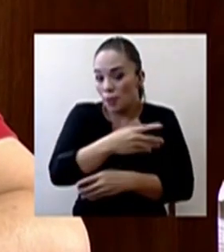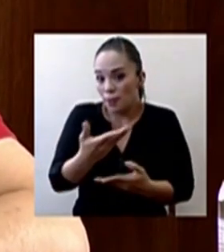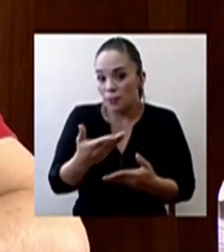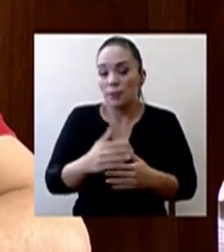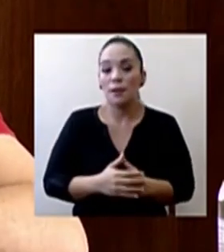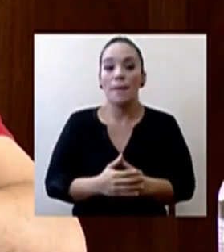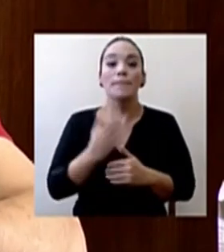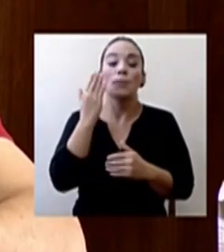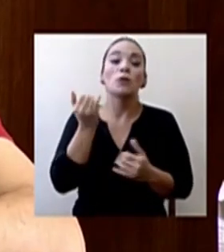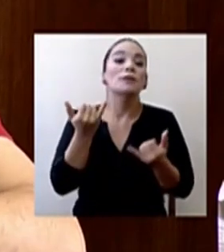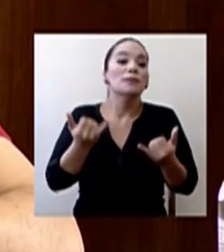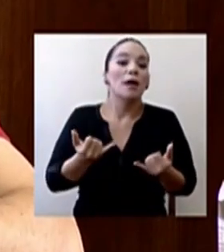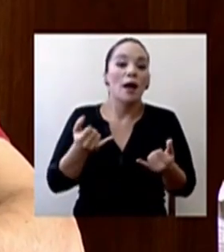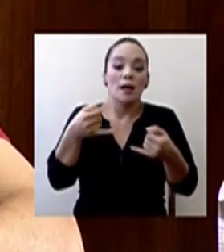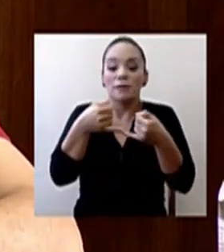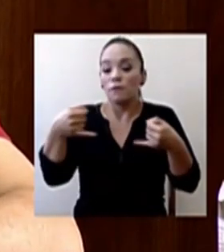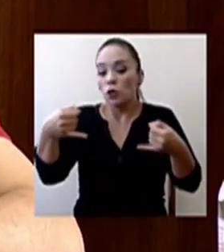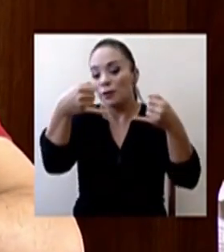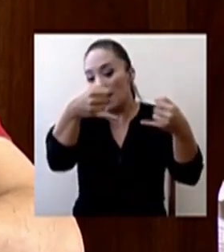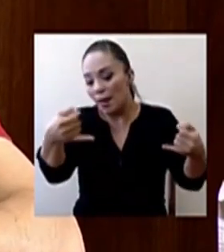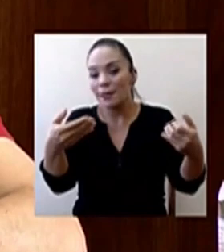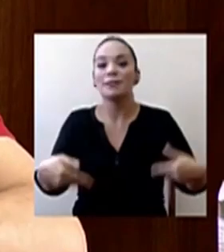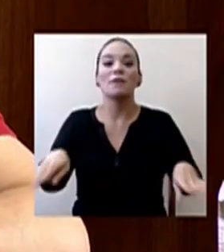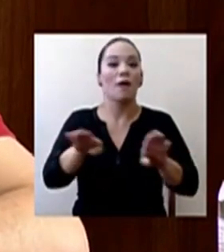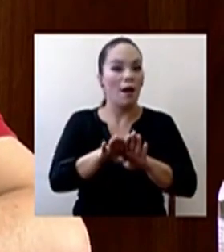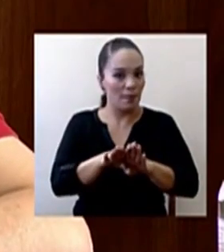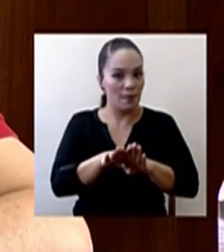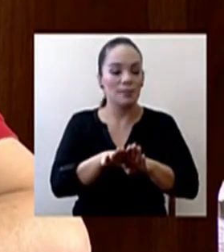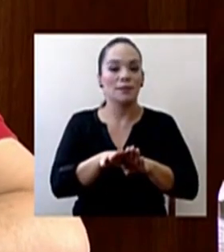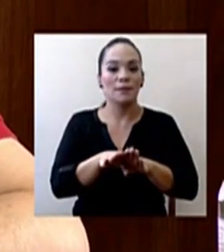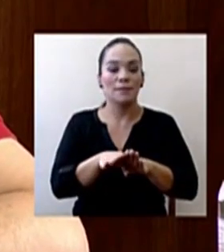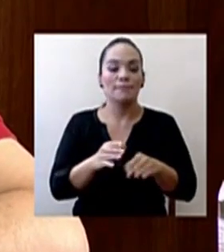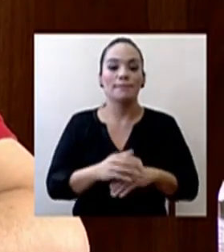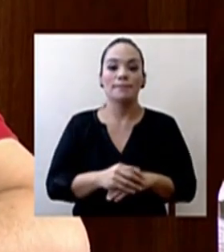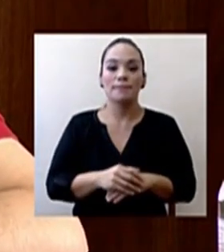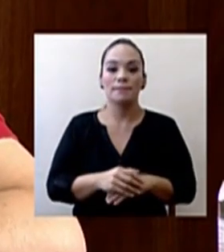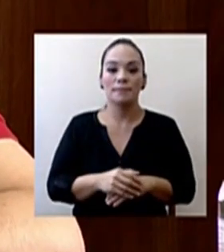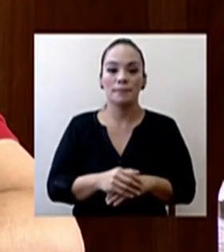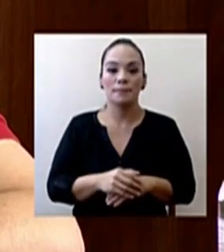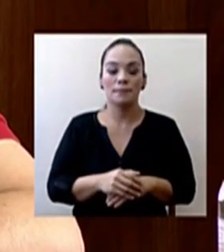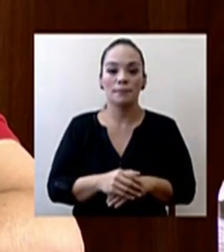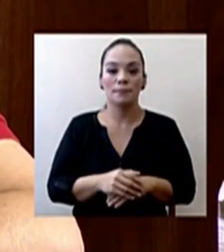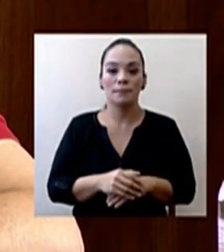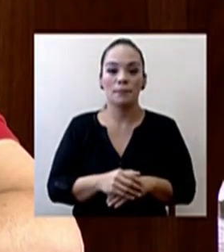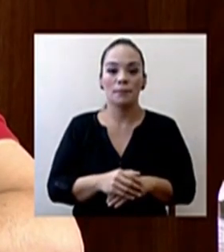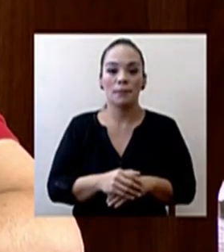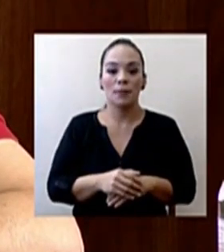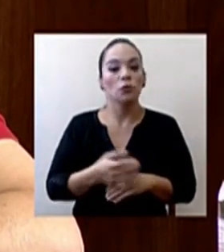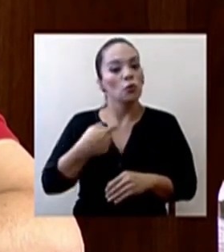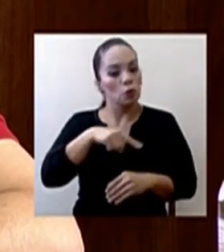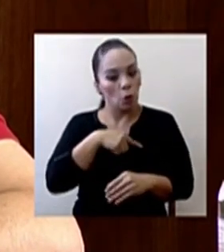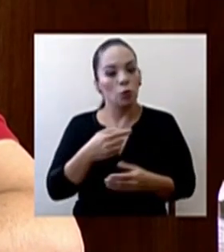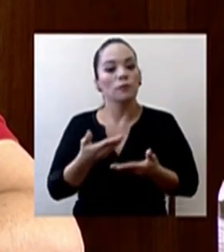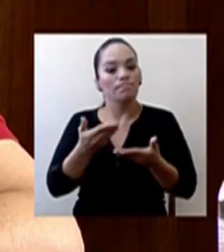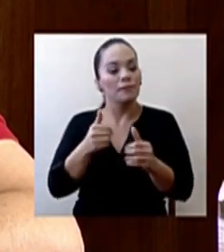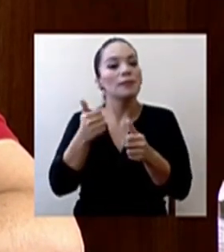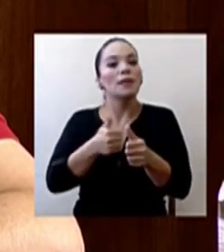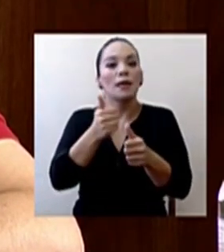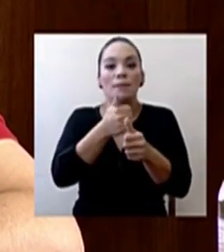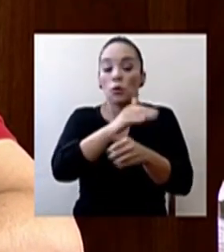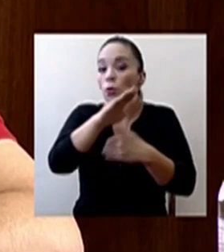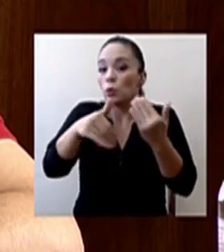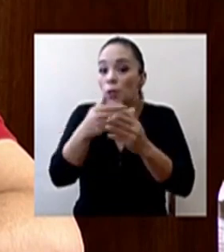pues, ya las fronteras están cerradas, como se dice, estamos haciendo seguimiento a todas las personas